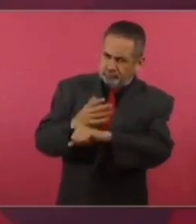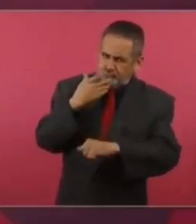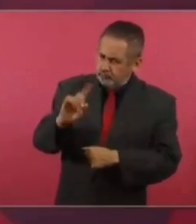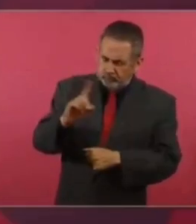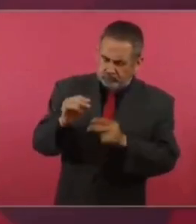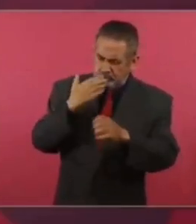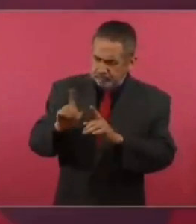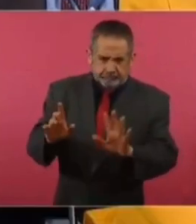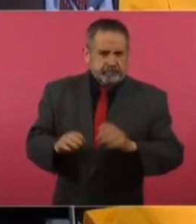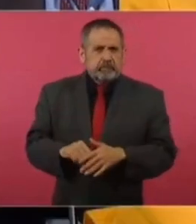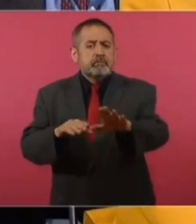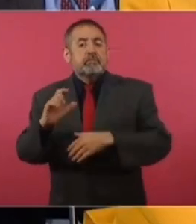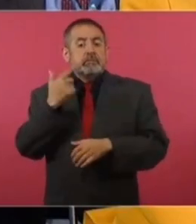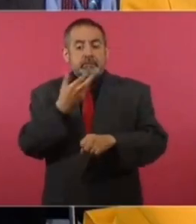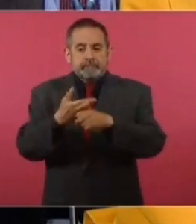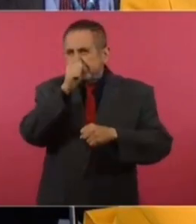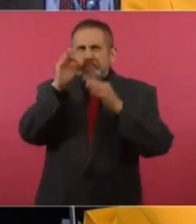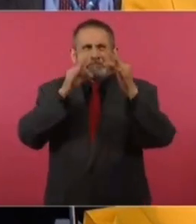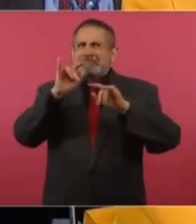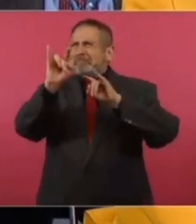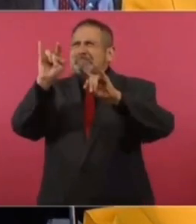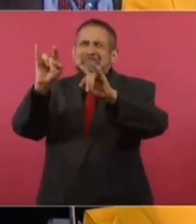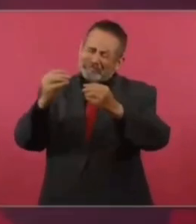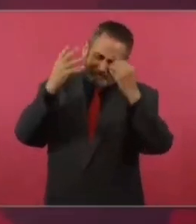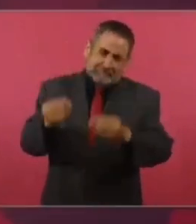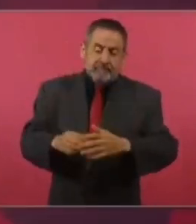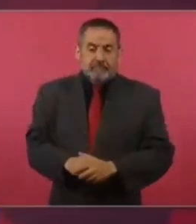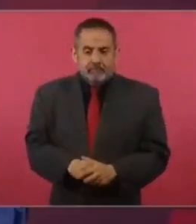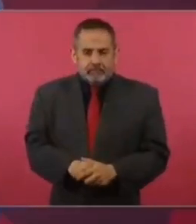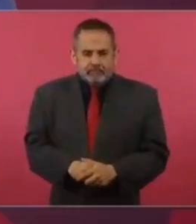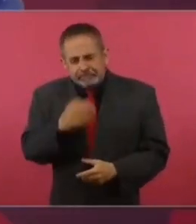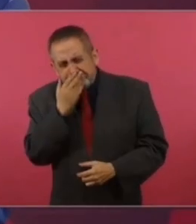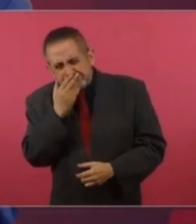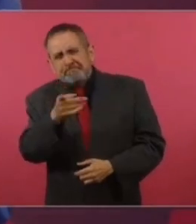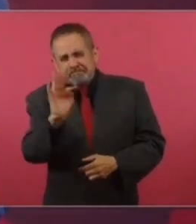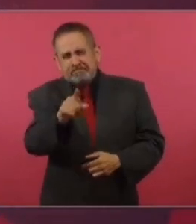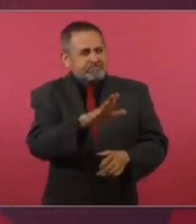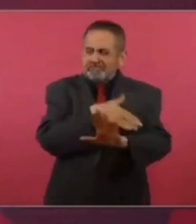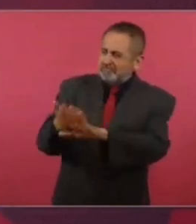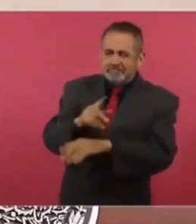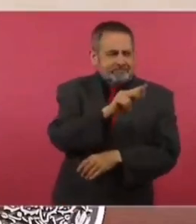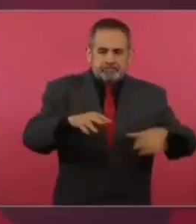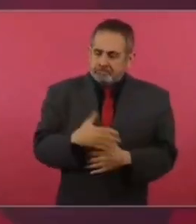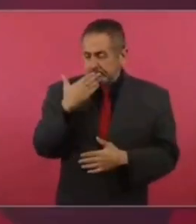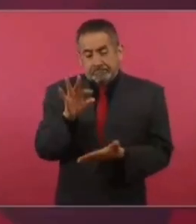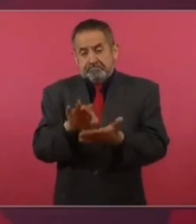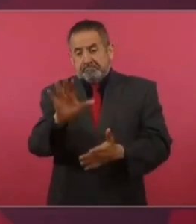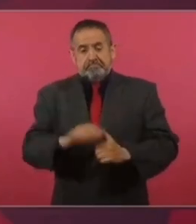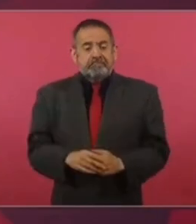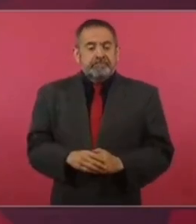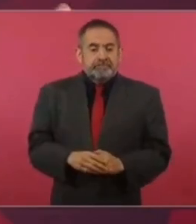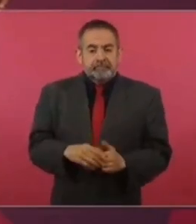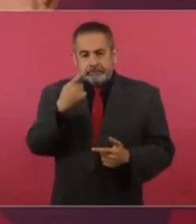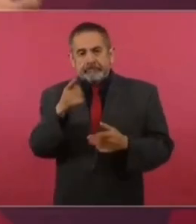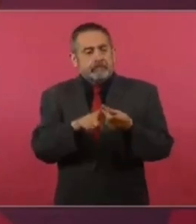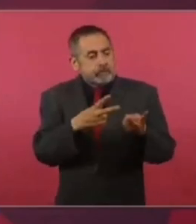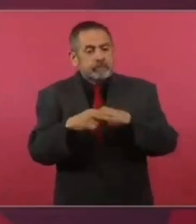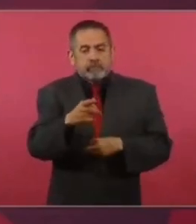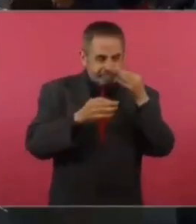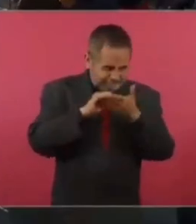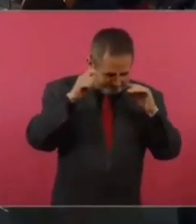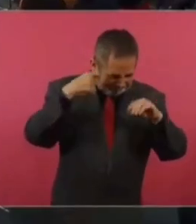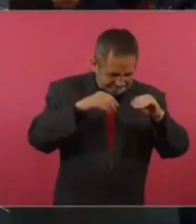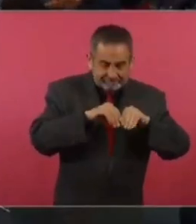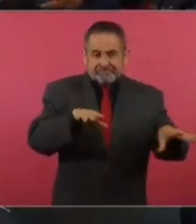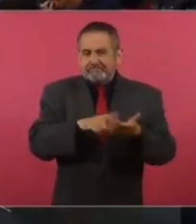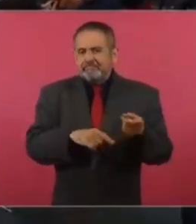No es correcto. Hablaban del exsecretario Adán, él es el que más anuncios tiene, por ejemplo. A lo mejor por eso lo están atacándonos en Televisa. Y ahora ustedes, y hay que ver de dónde saca Xocha.